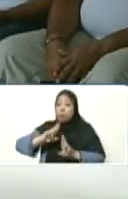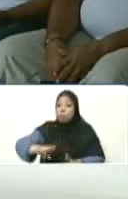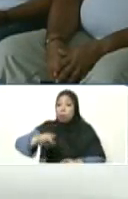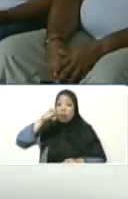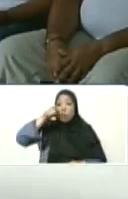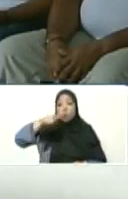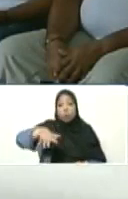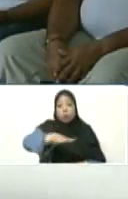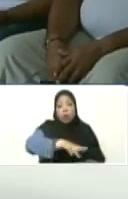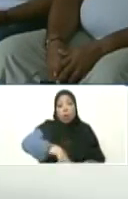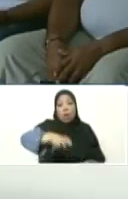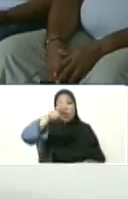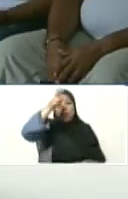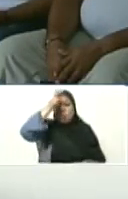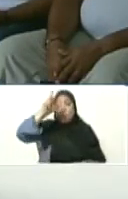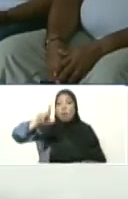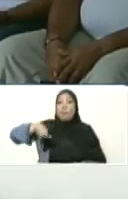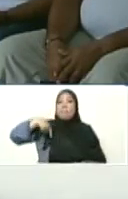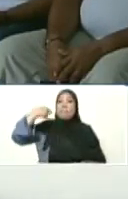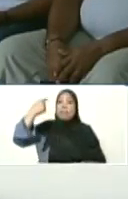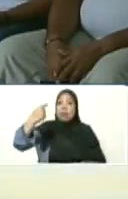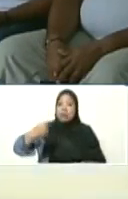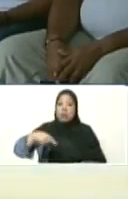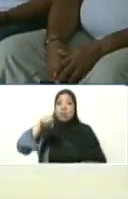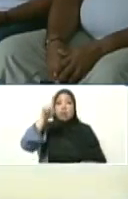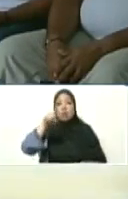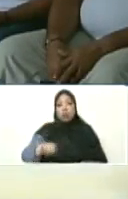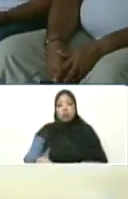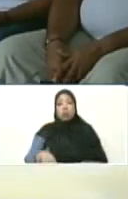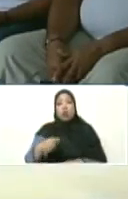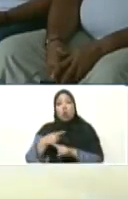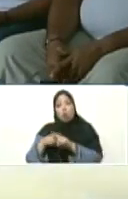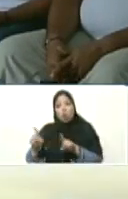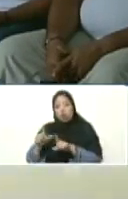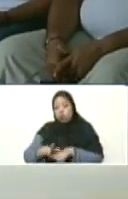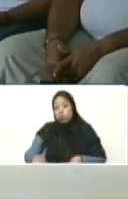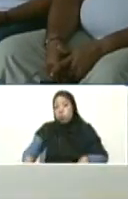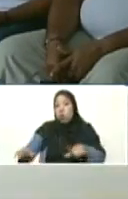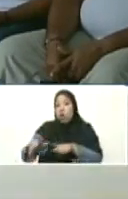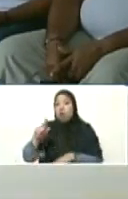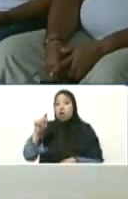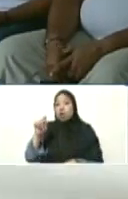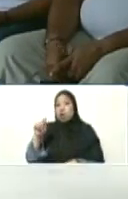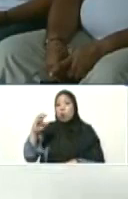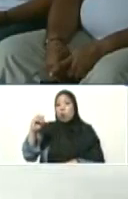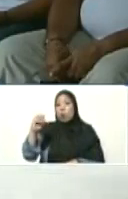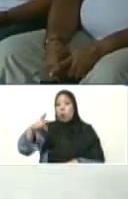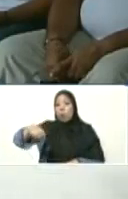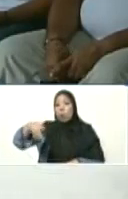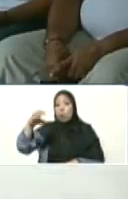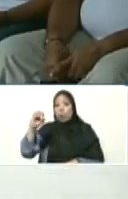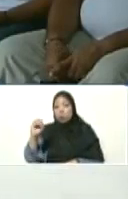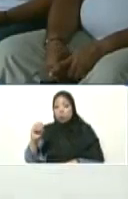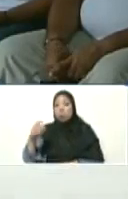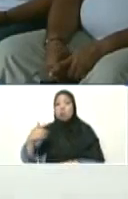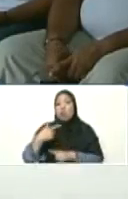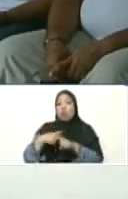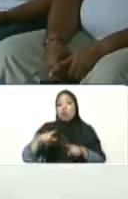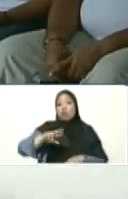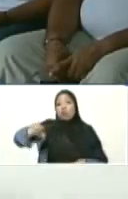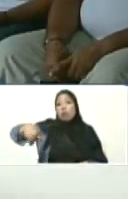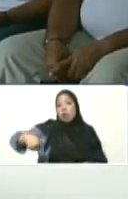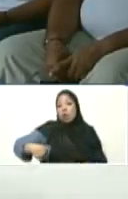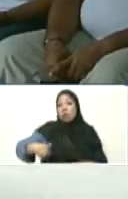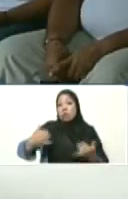pueblo en materia de vivienda. mañana, también nosotros estaremos en Tocó, pero así como nuestro hermano gobernador Héctor dijo que va allá a Curiepe, nosotros